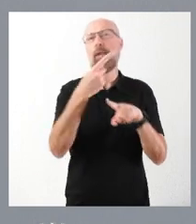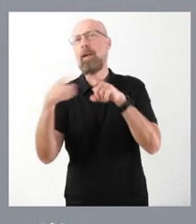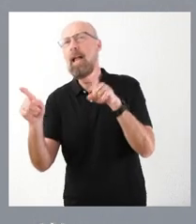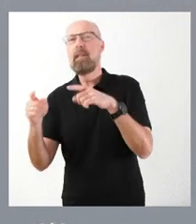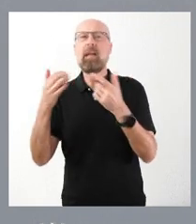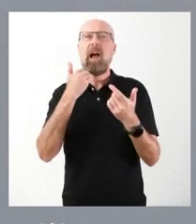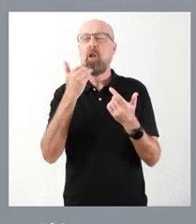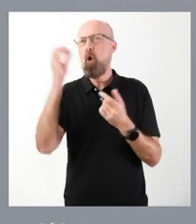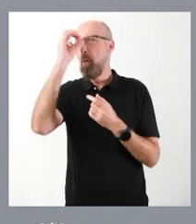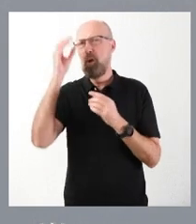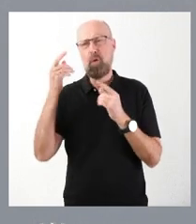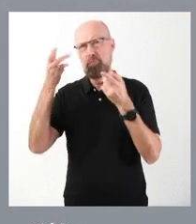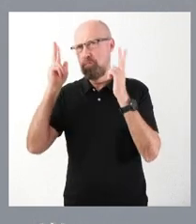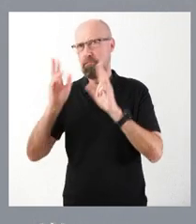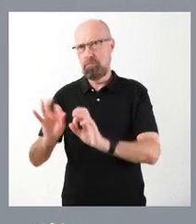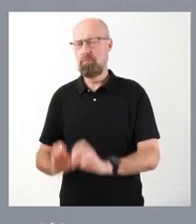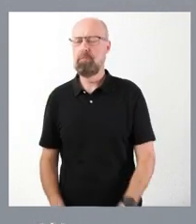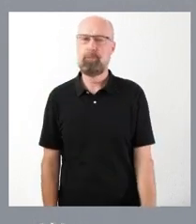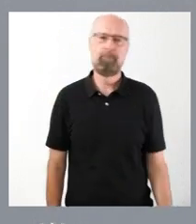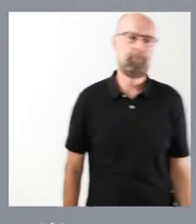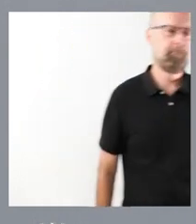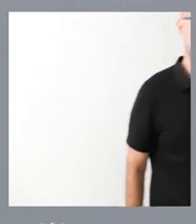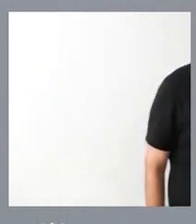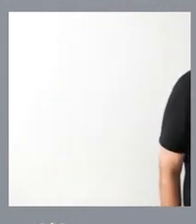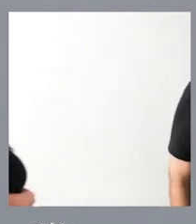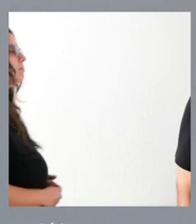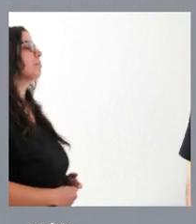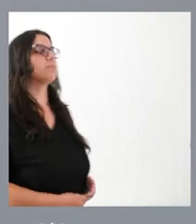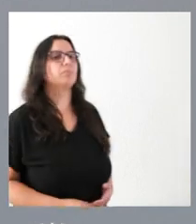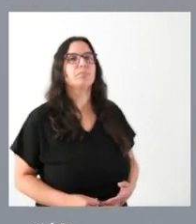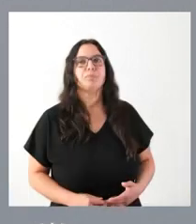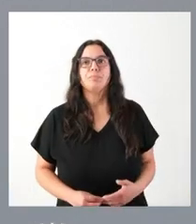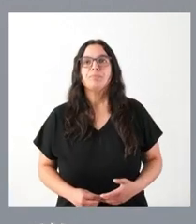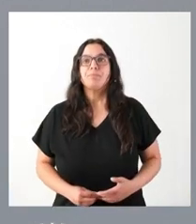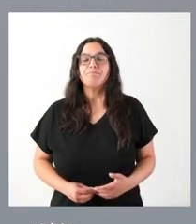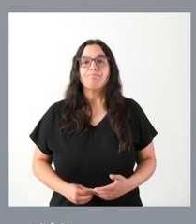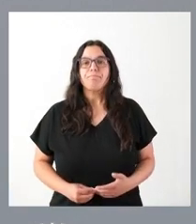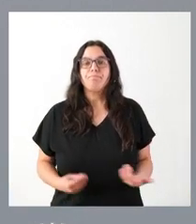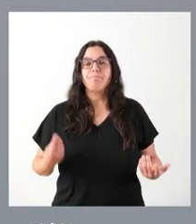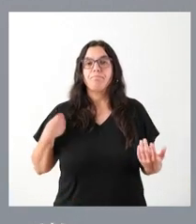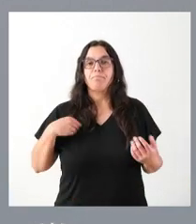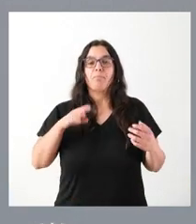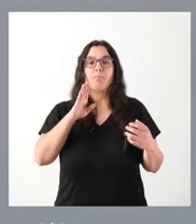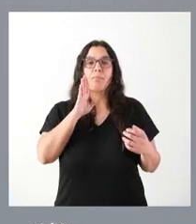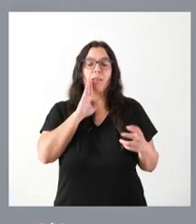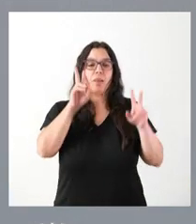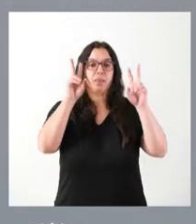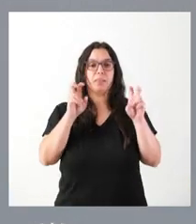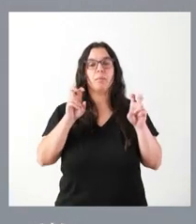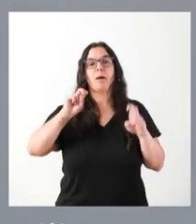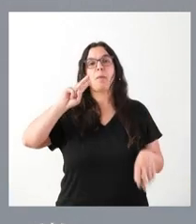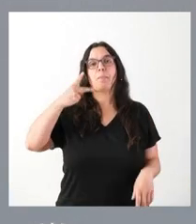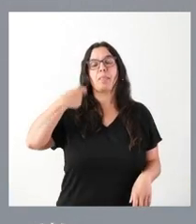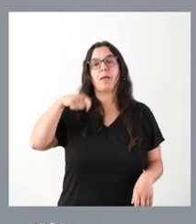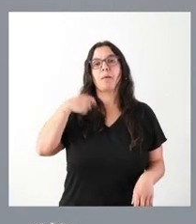otros. Respecto de las manifestaciones, nuevamente, que realiza la vicepresidenta Rivera